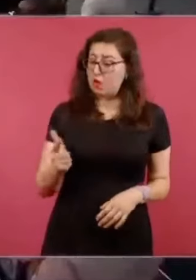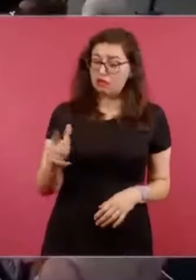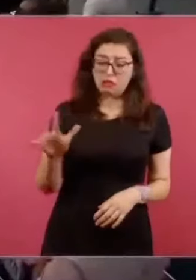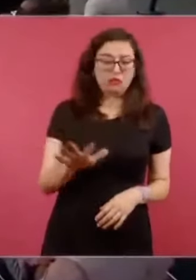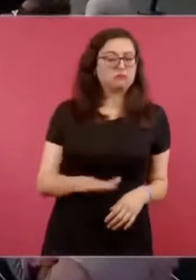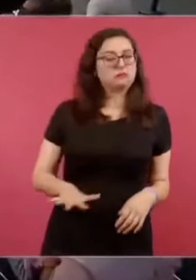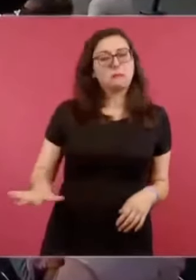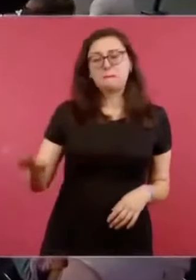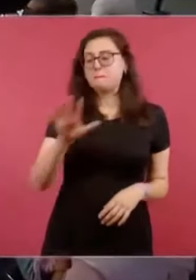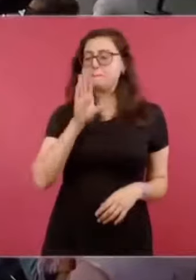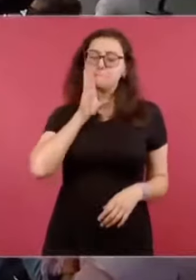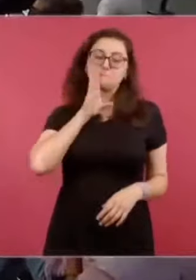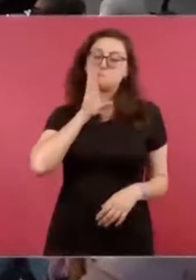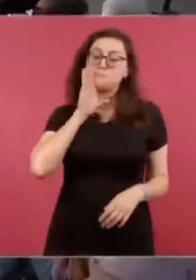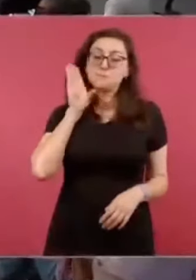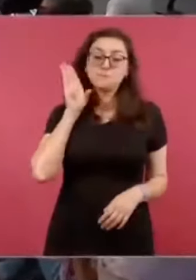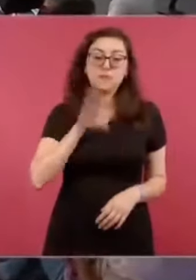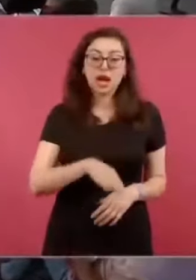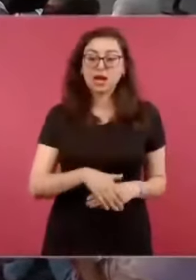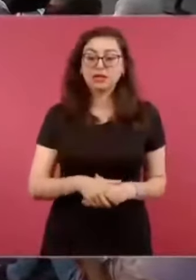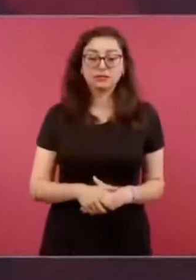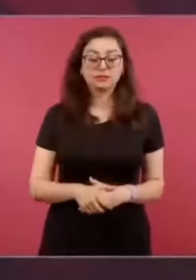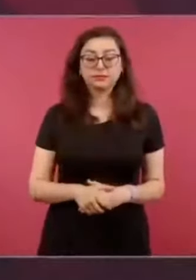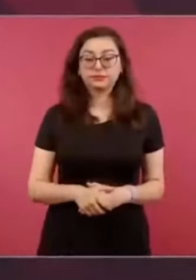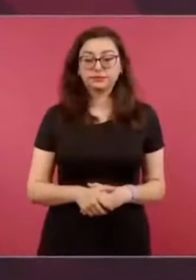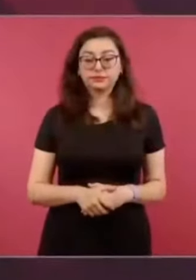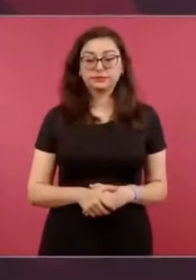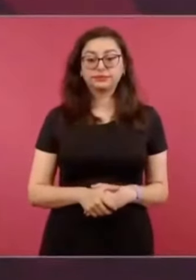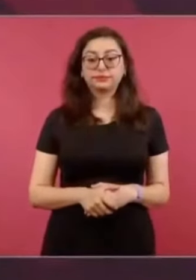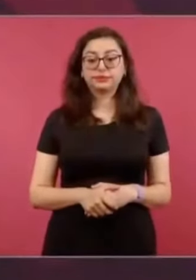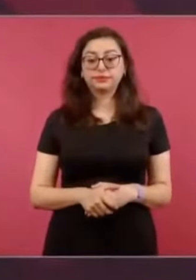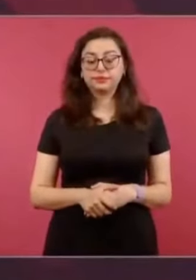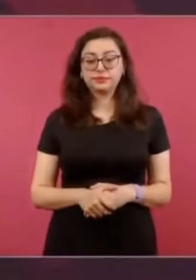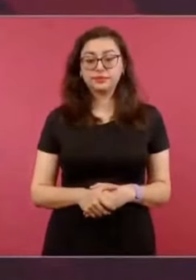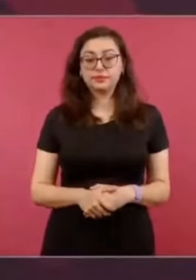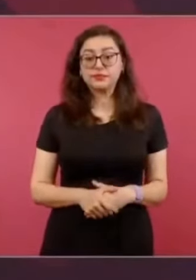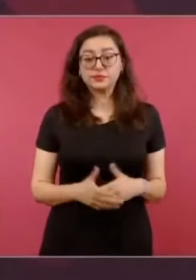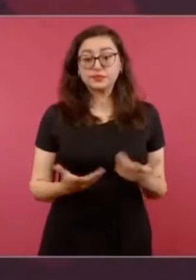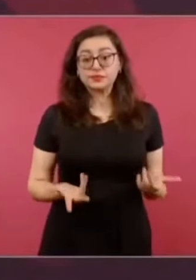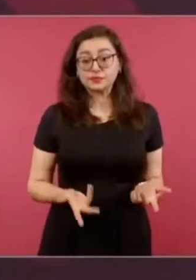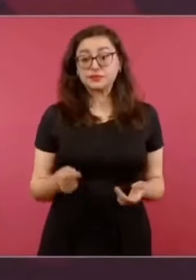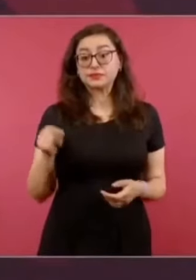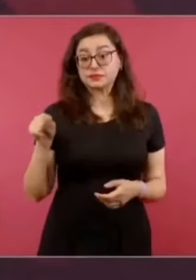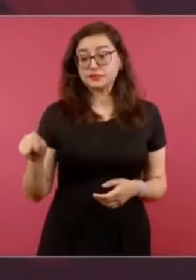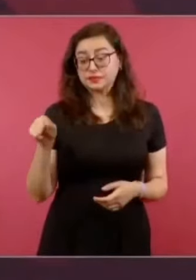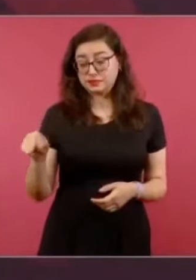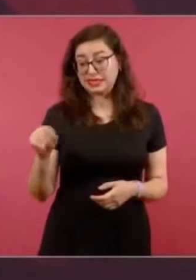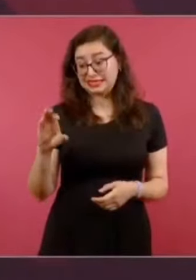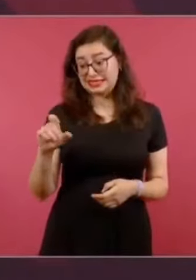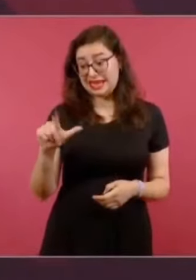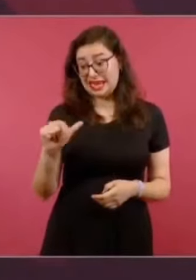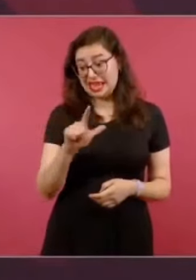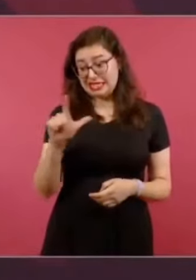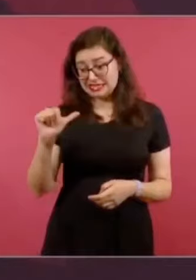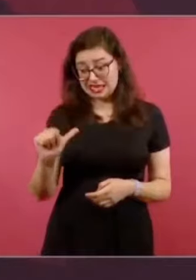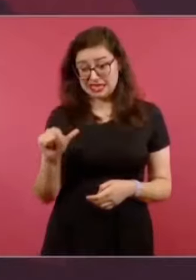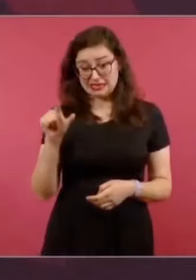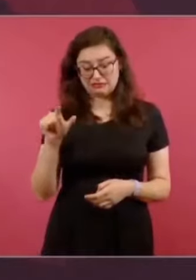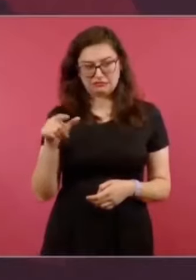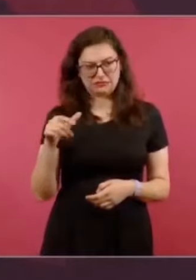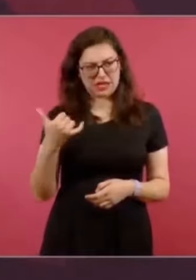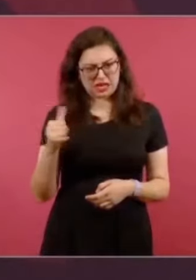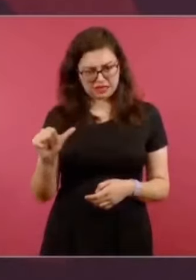Ahora, es en Celaya, fueron dañadas tres